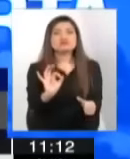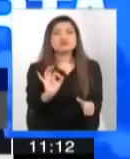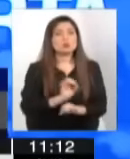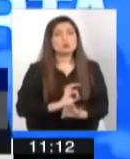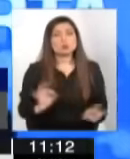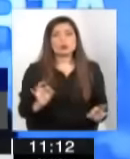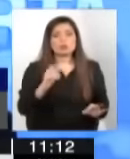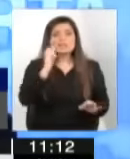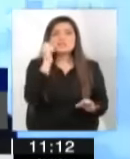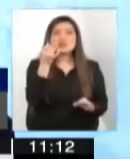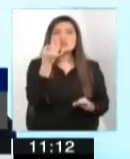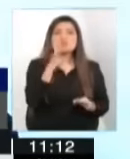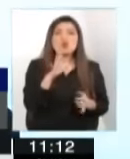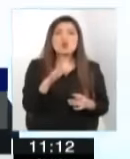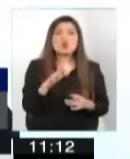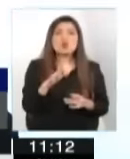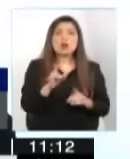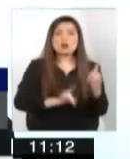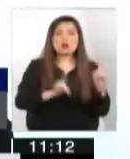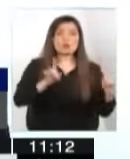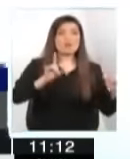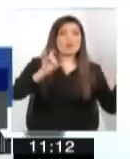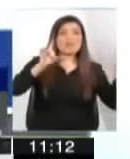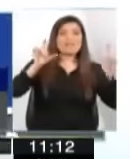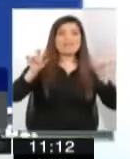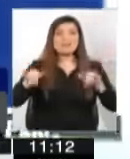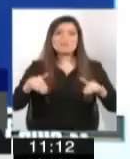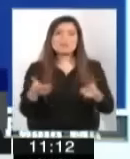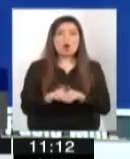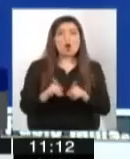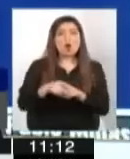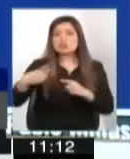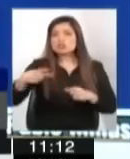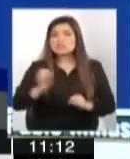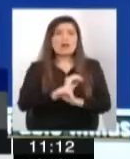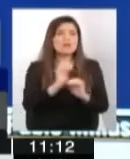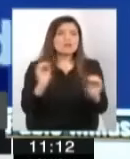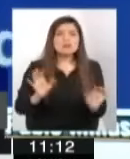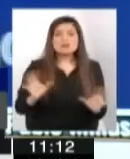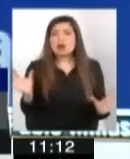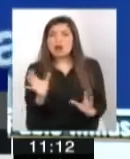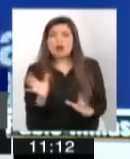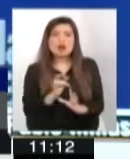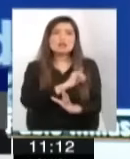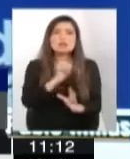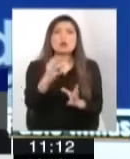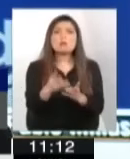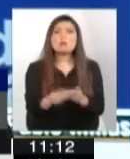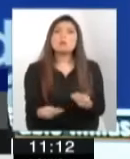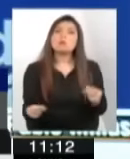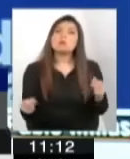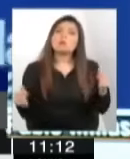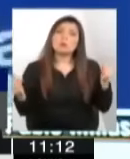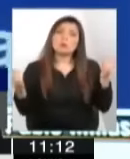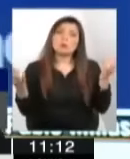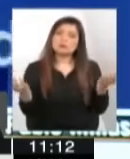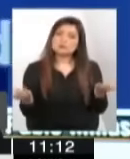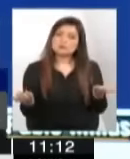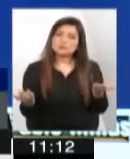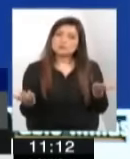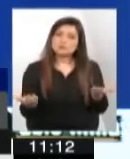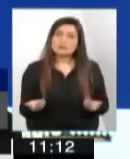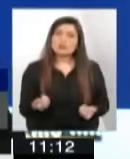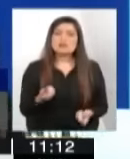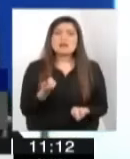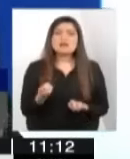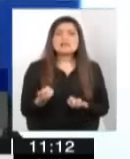sea, hay una serie de flash para la televisión, de algunos dirigentes políticos, como decía Lenin por acá, que apuestan a que las